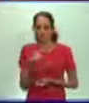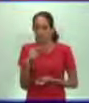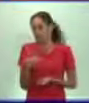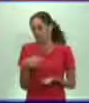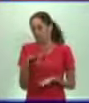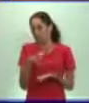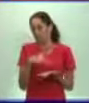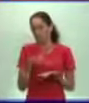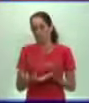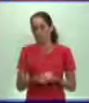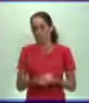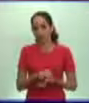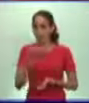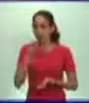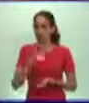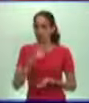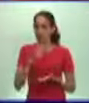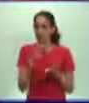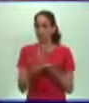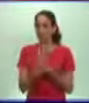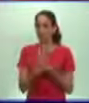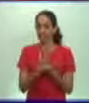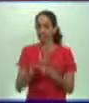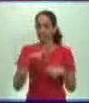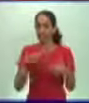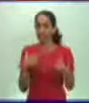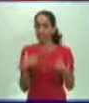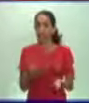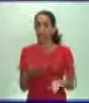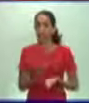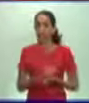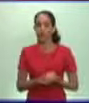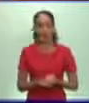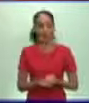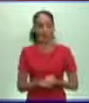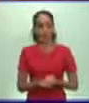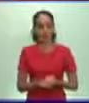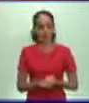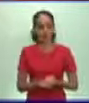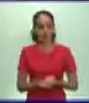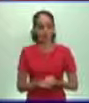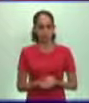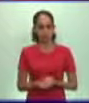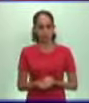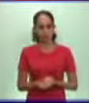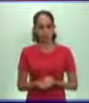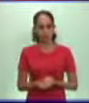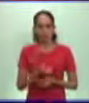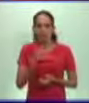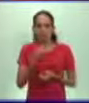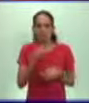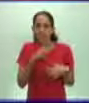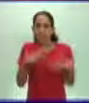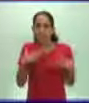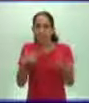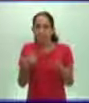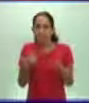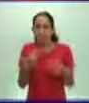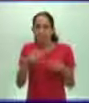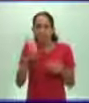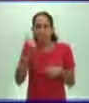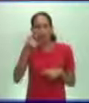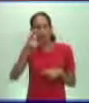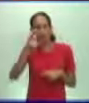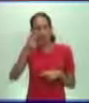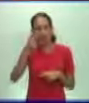en el encuentro de hoy vamos a conversar también un poco sobre qué estaba sucediendo en Alemania, qué otros elementos